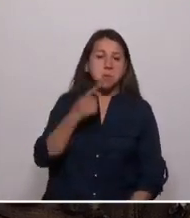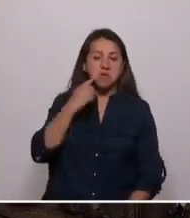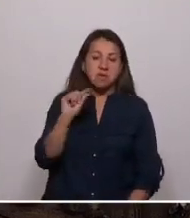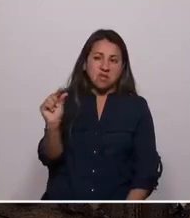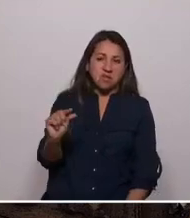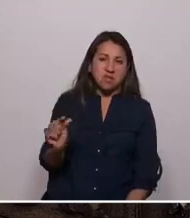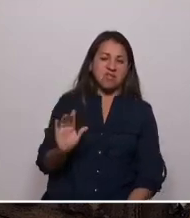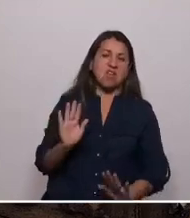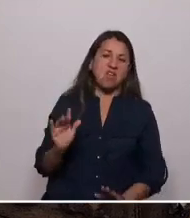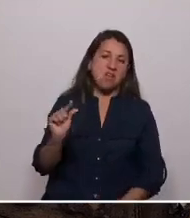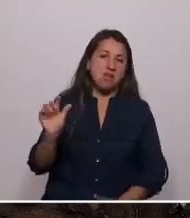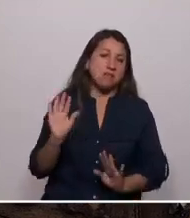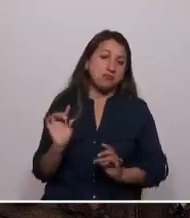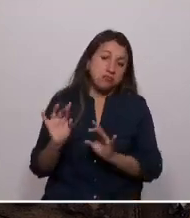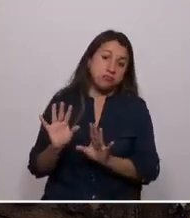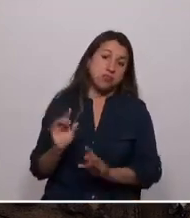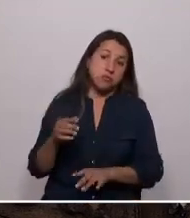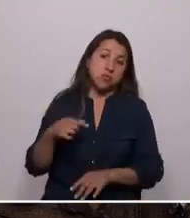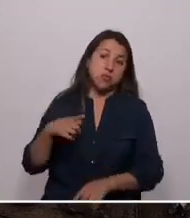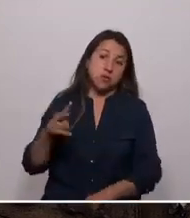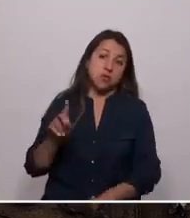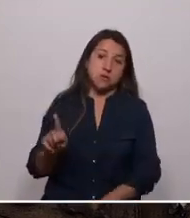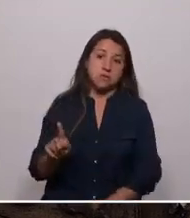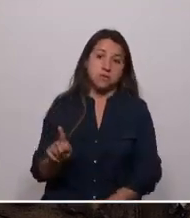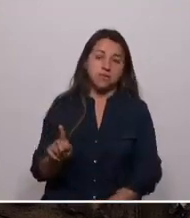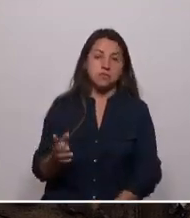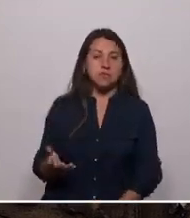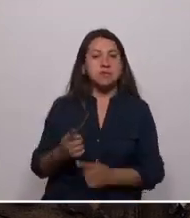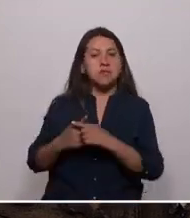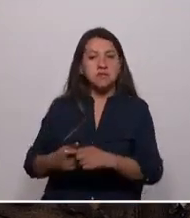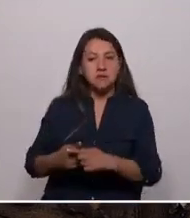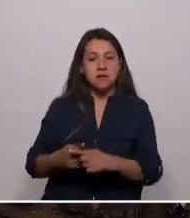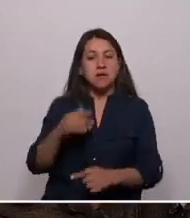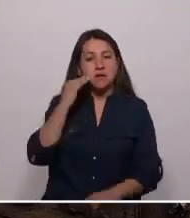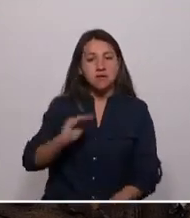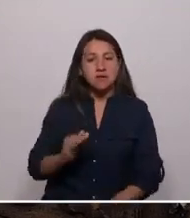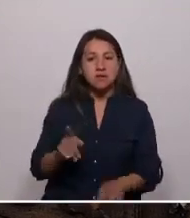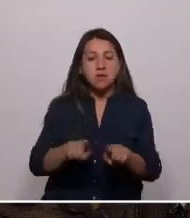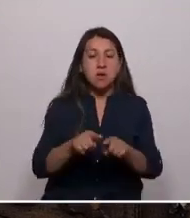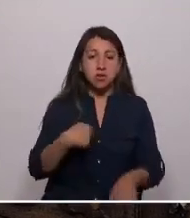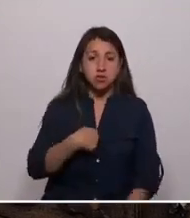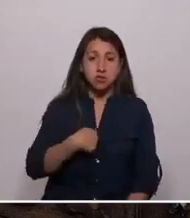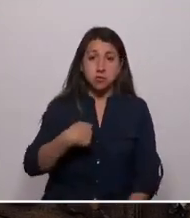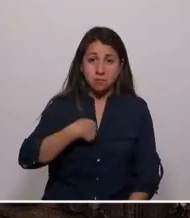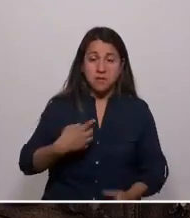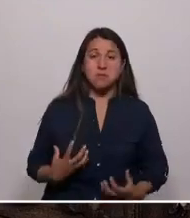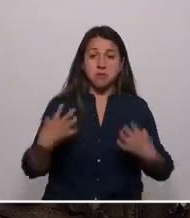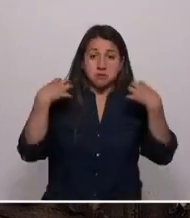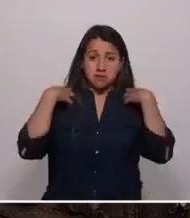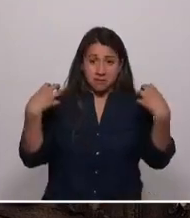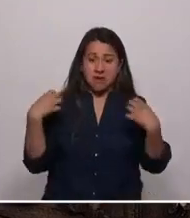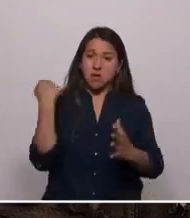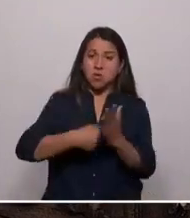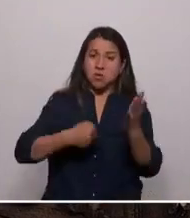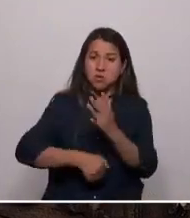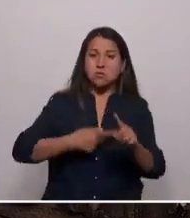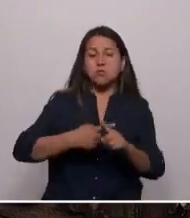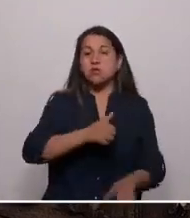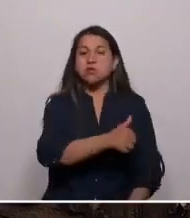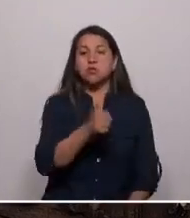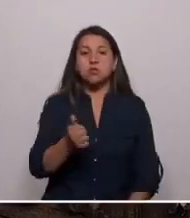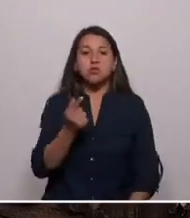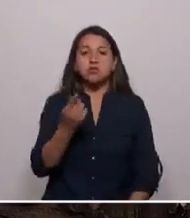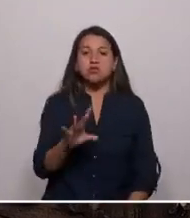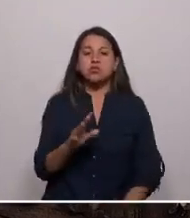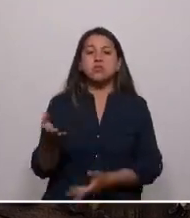adultocentrismo. Que tenga que sacrificar su infancia como ocurrió conmigo. Mi responsabilidad aquí es luchar por todo. No por las migajas que